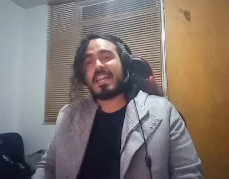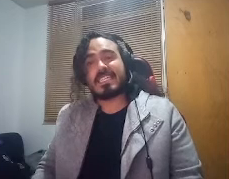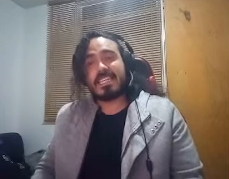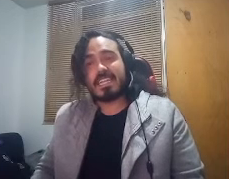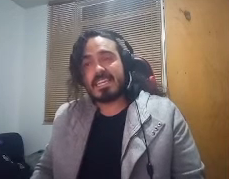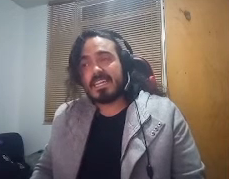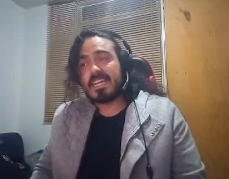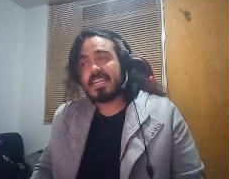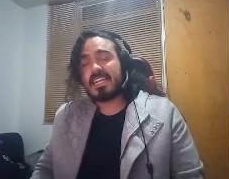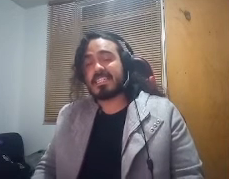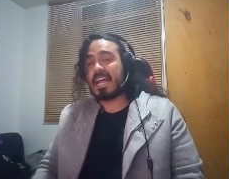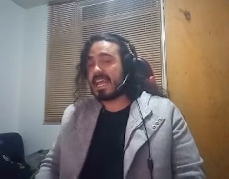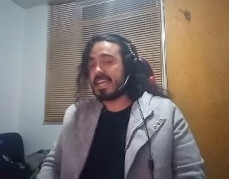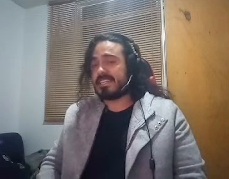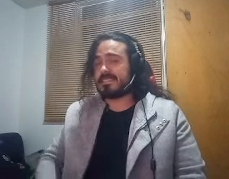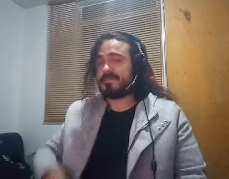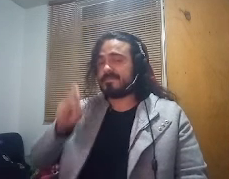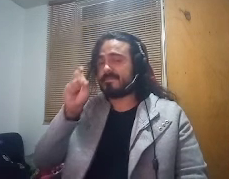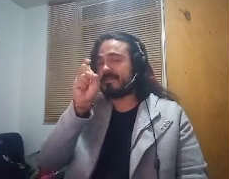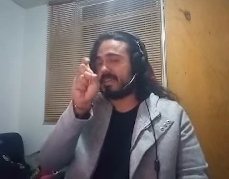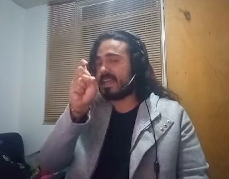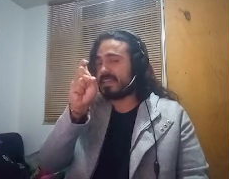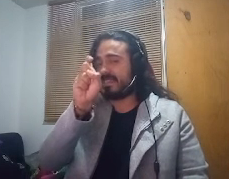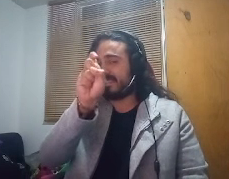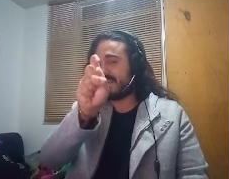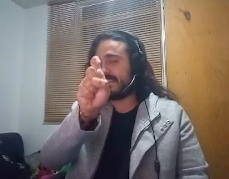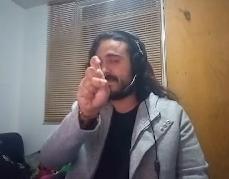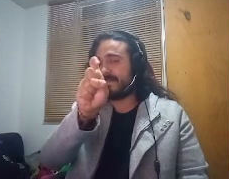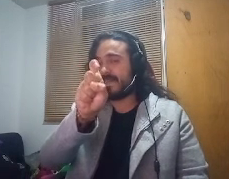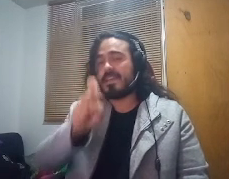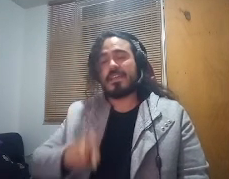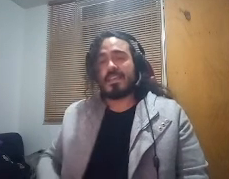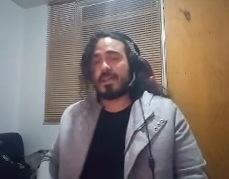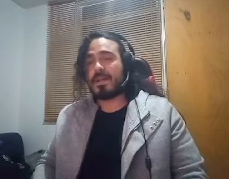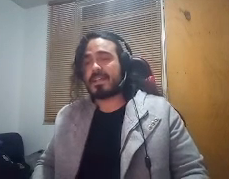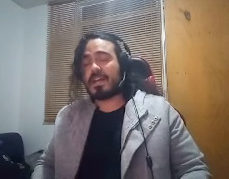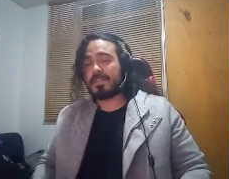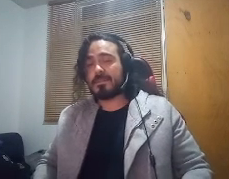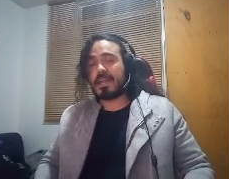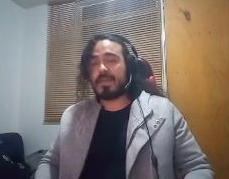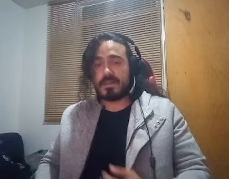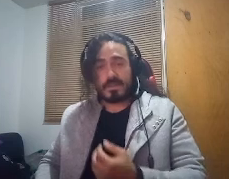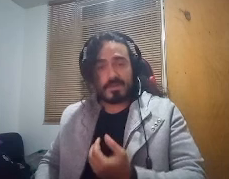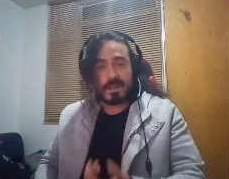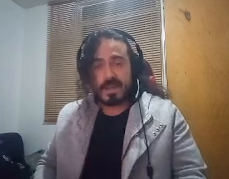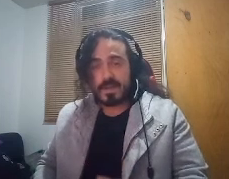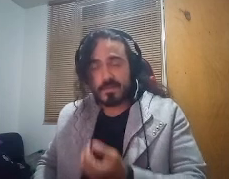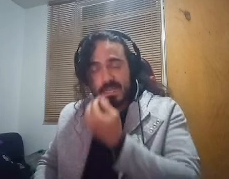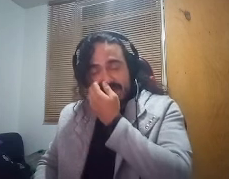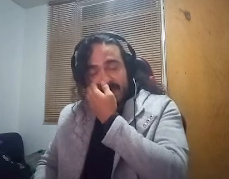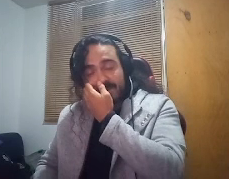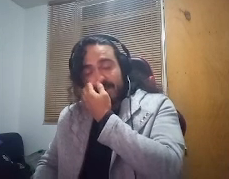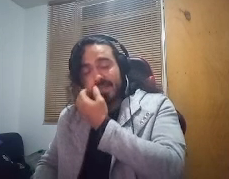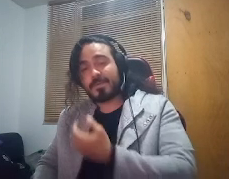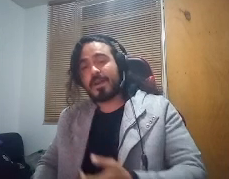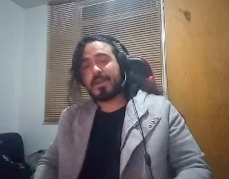la siguiente es la x x así igual que en la otra palabra no hay una palabra como